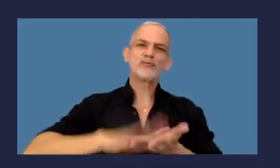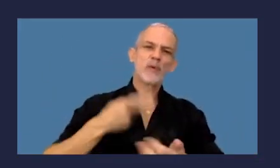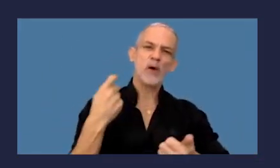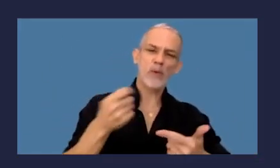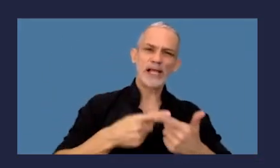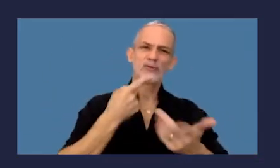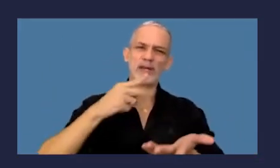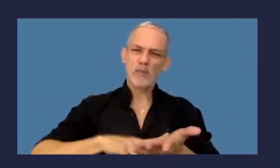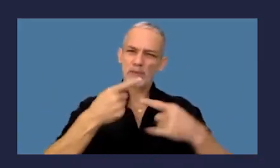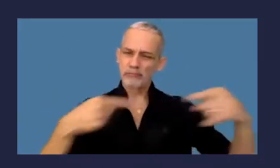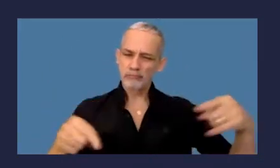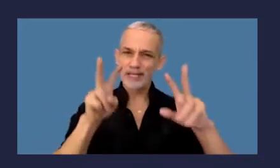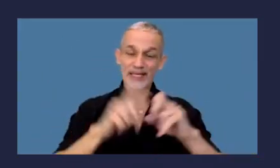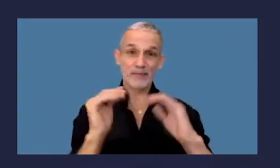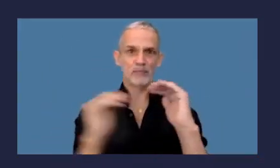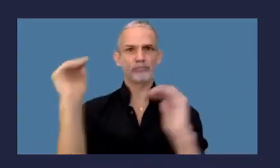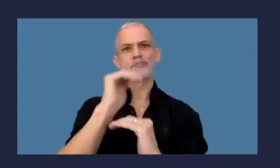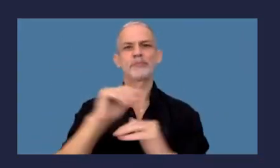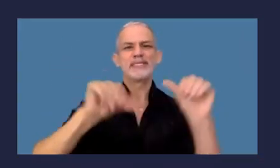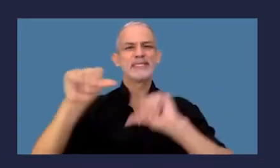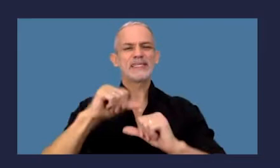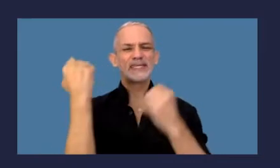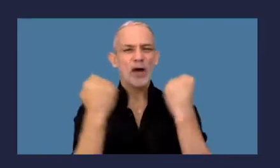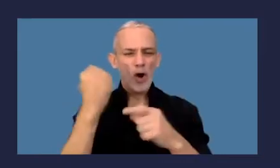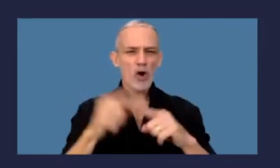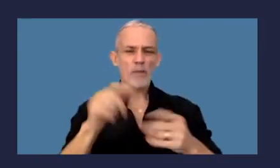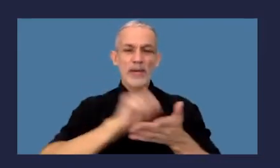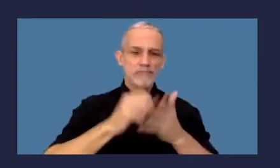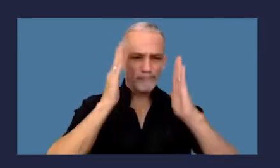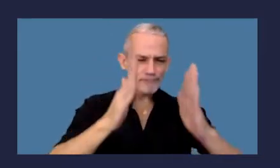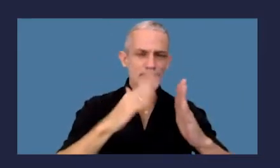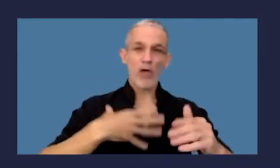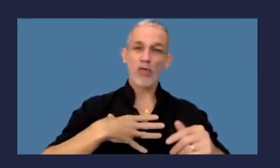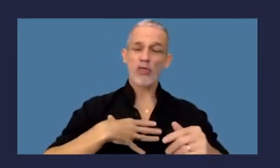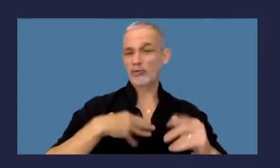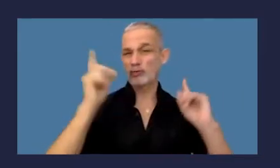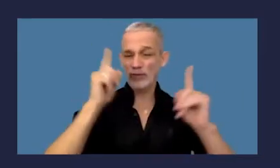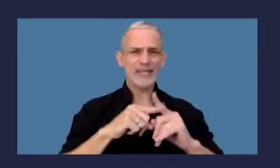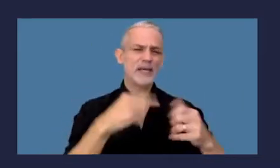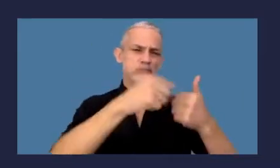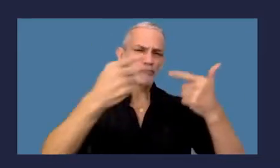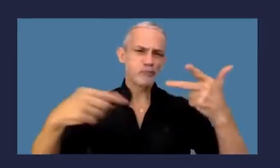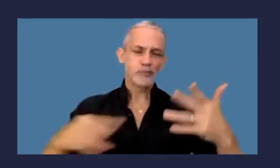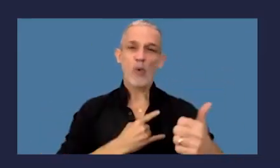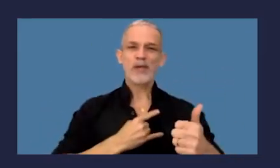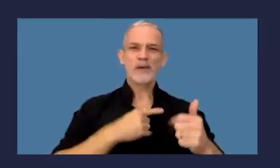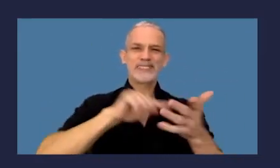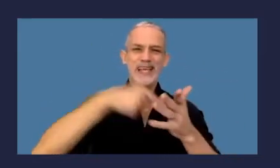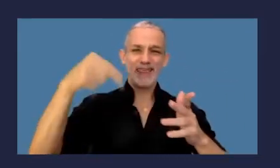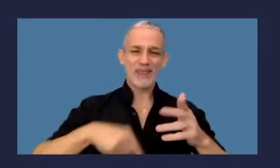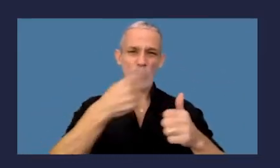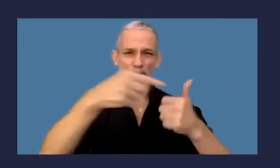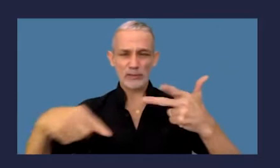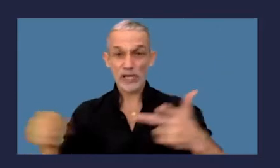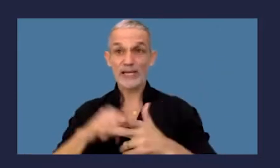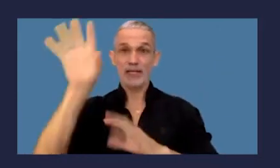penal tributario, doctorando en ciencias económicas con textos en escritura, docente de grado y posgrado en varias universidades de la ciudad autónoma de Buenos Aires